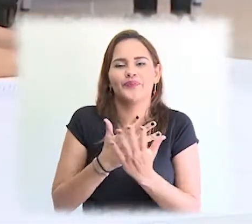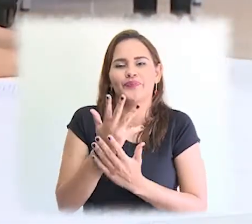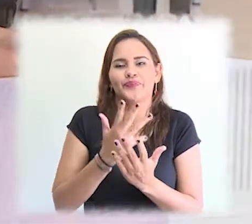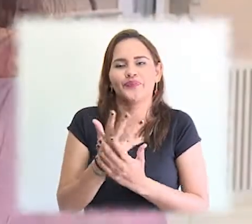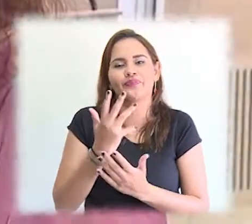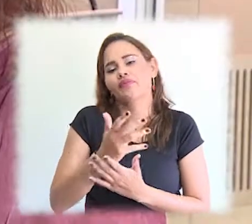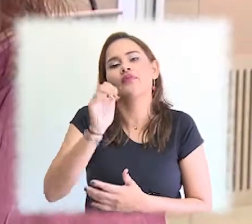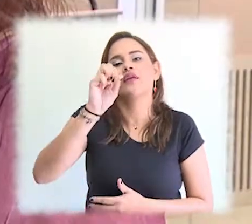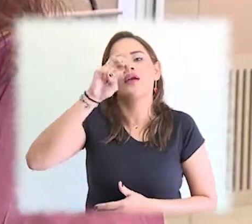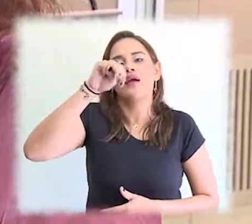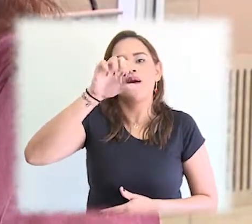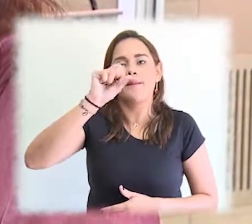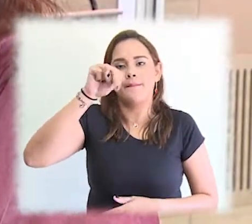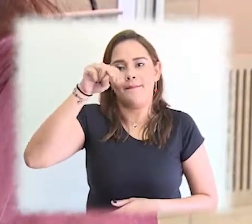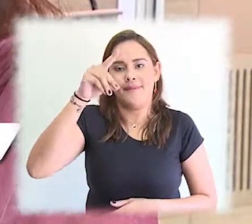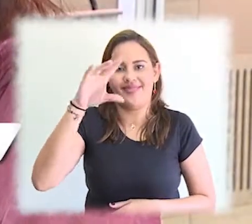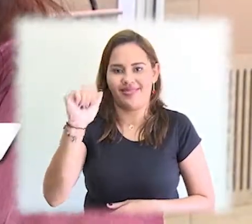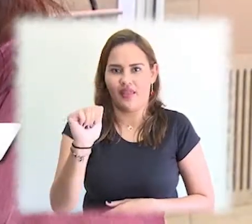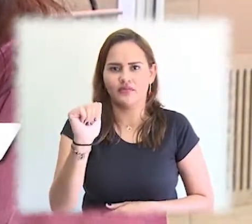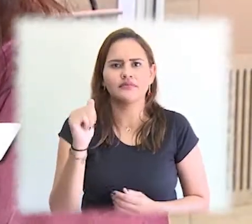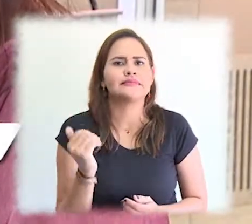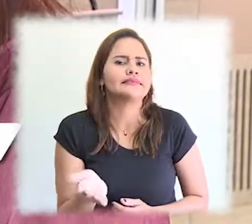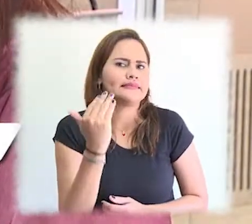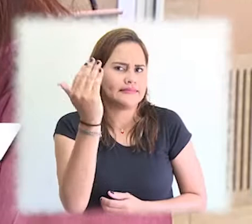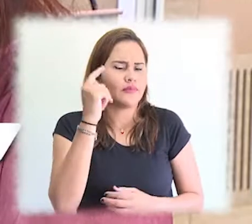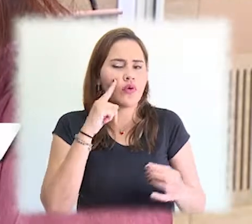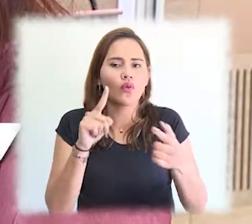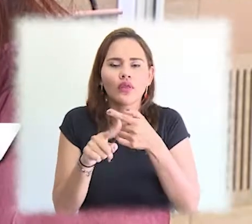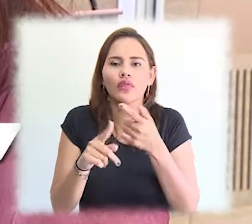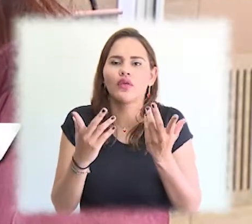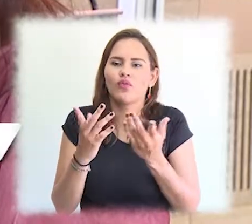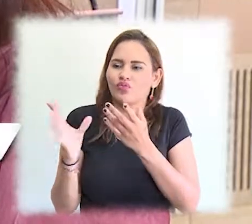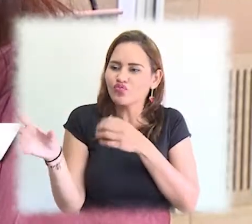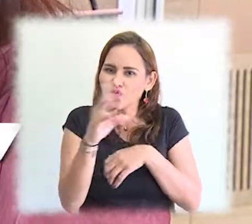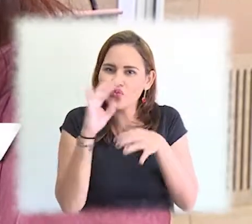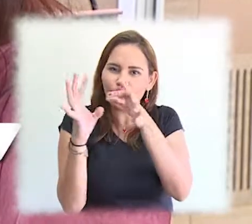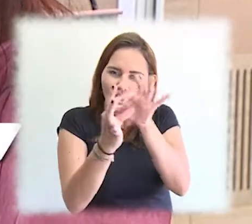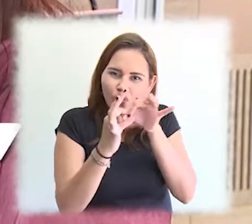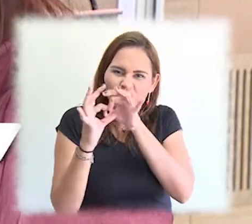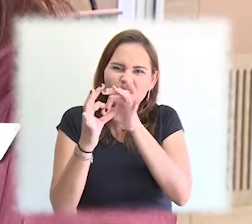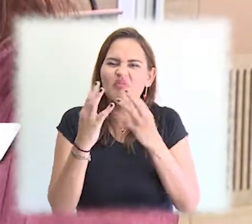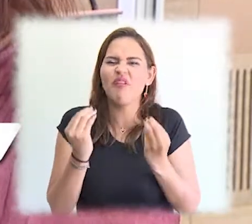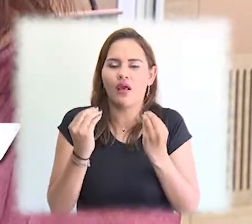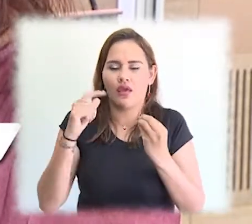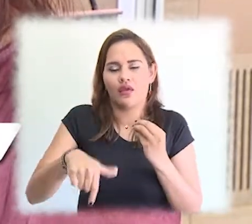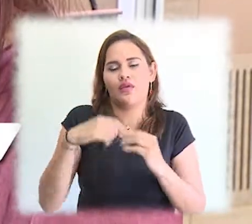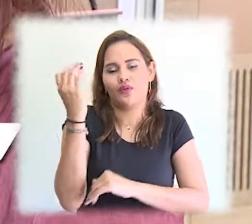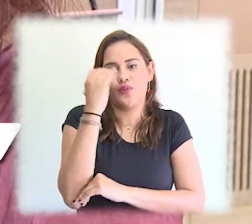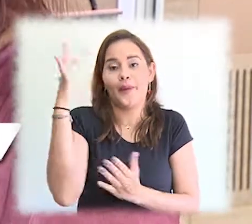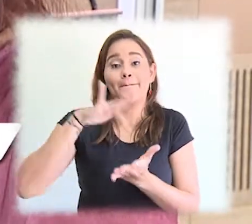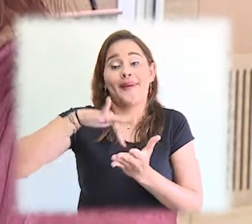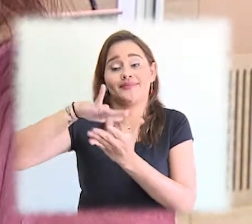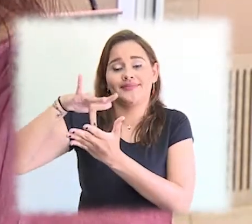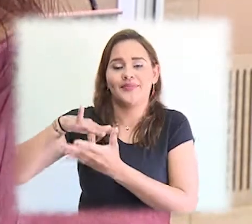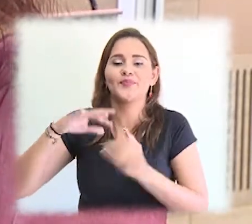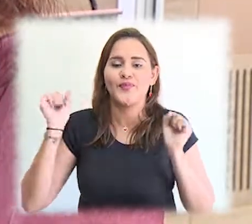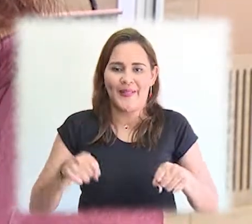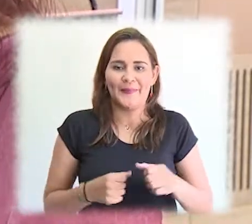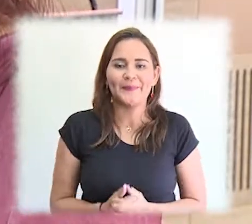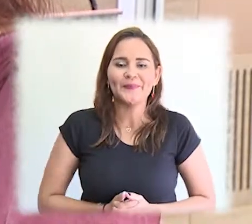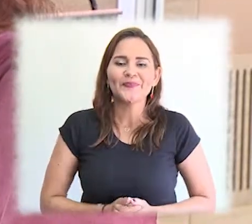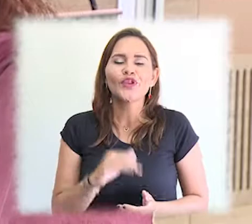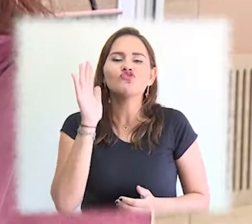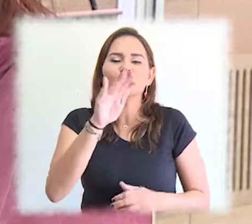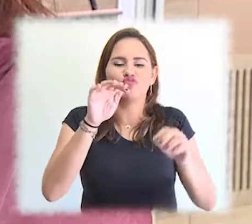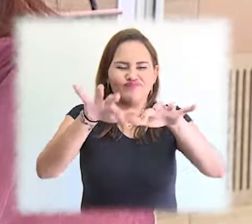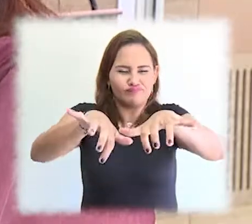Estamos encantadísimos. Aquí la consejera Amanda, ella hace parte del Consejo Nacional de Planeación y esas son las alianzas y los motivos también que